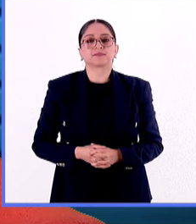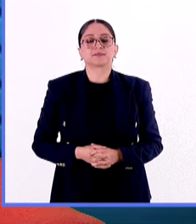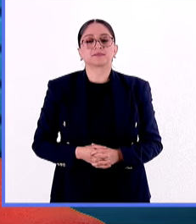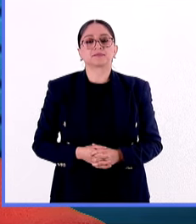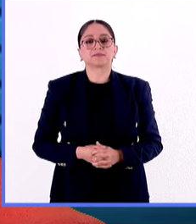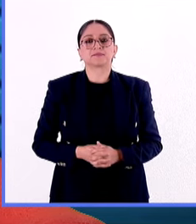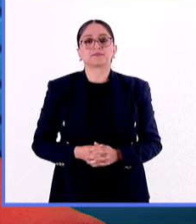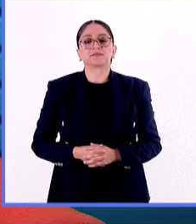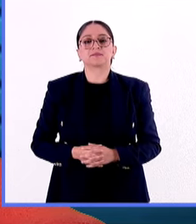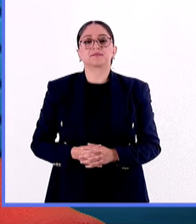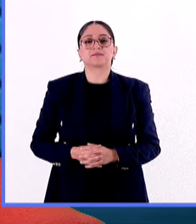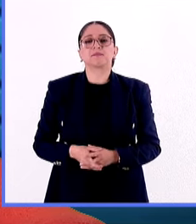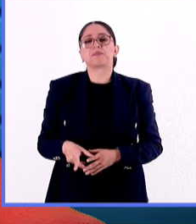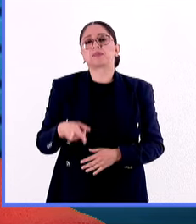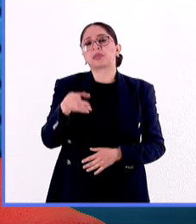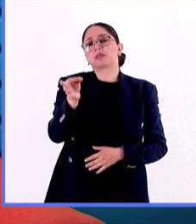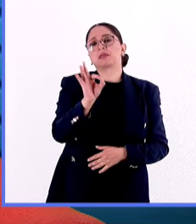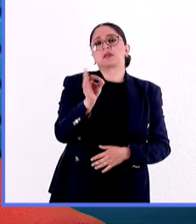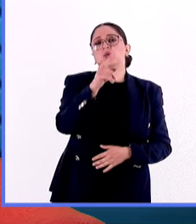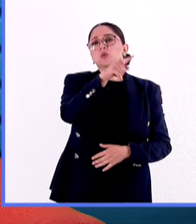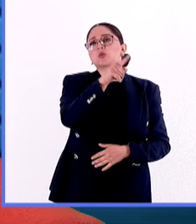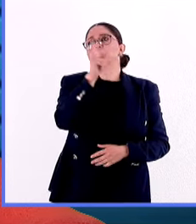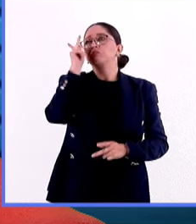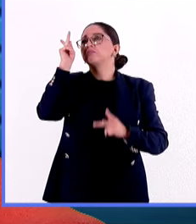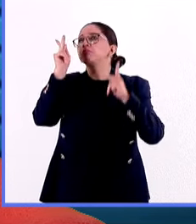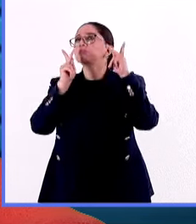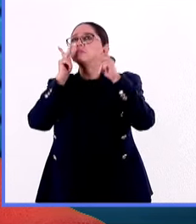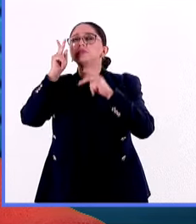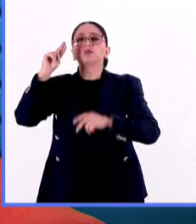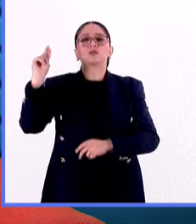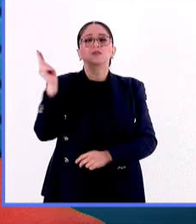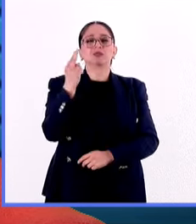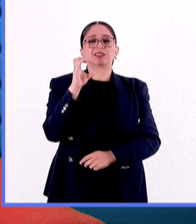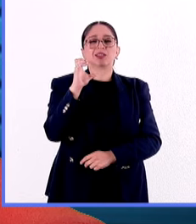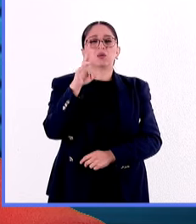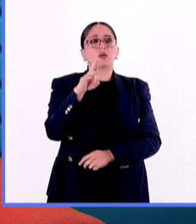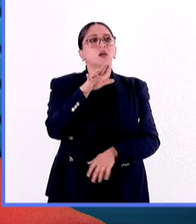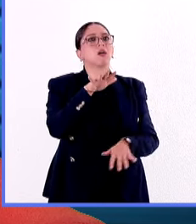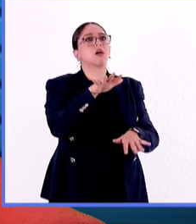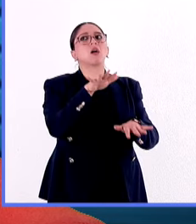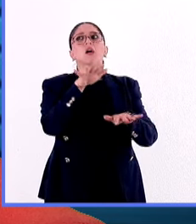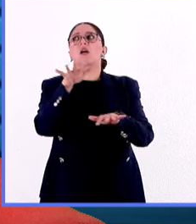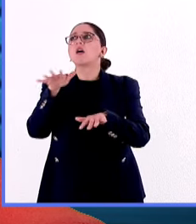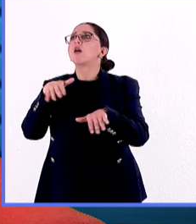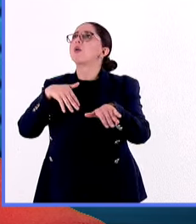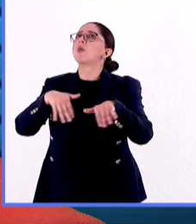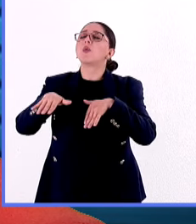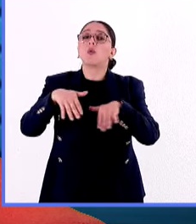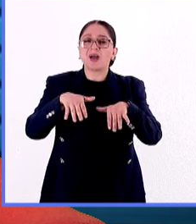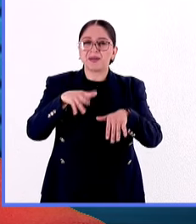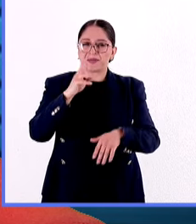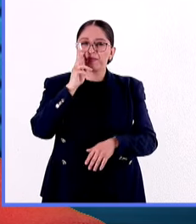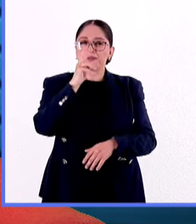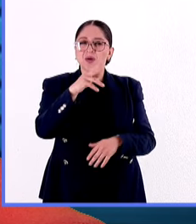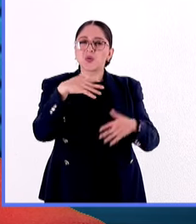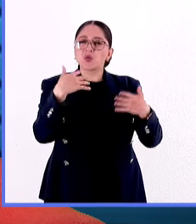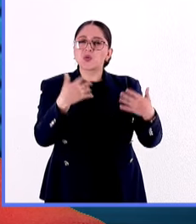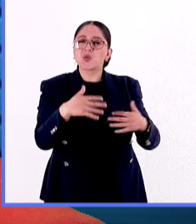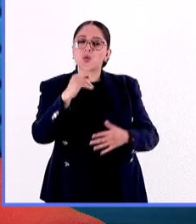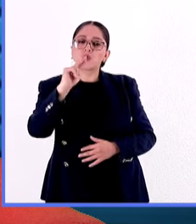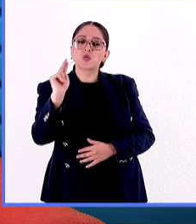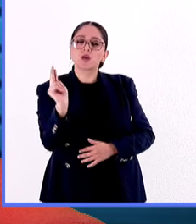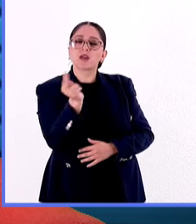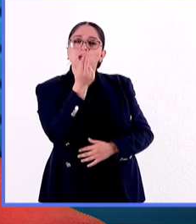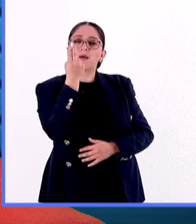Si lo que vemos al caminar por Ciudad Universitaria nos parece sorprendente, los invito a mirar con mucha atención la siguiente cápsula de UNAM Global TV